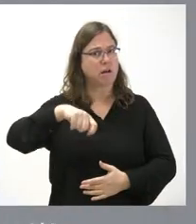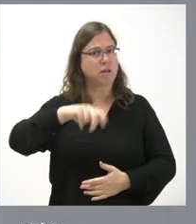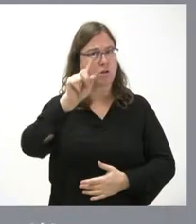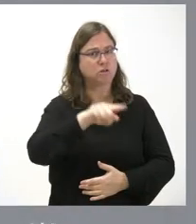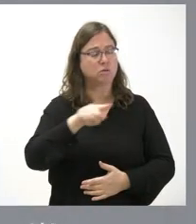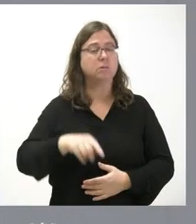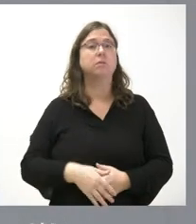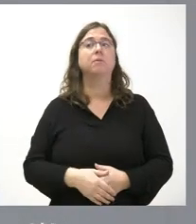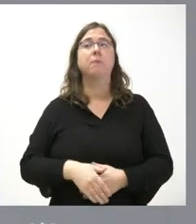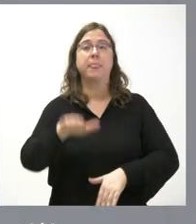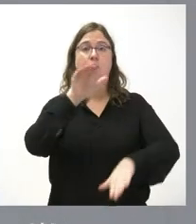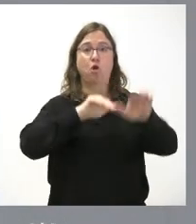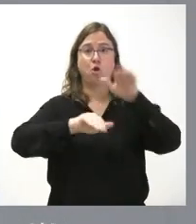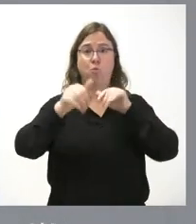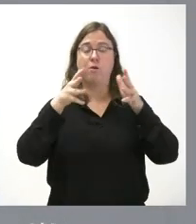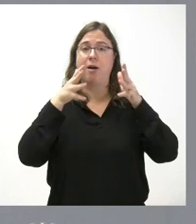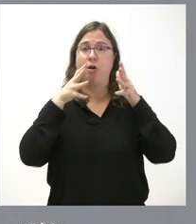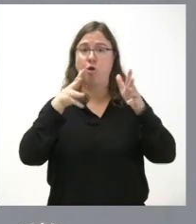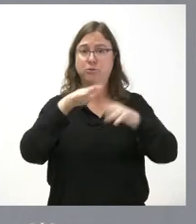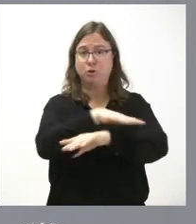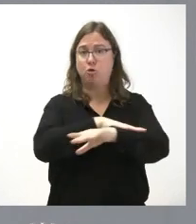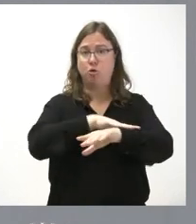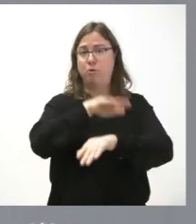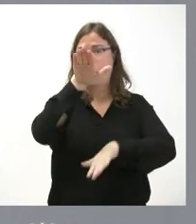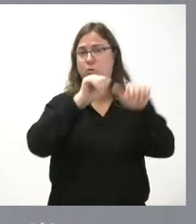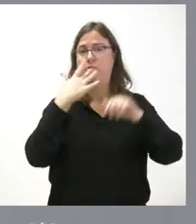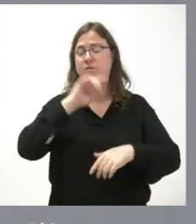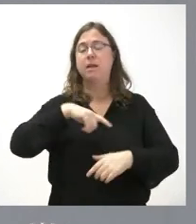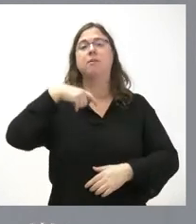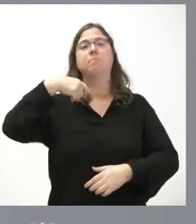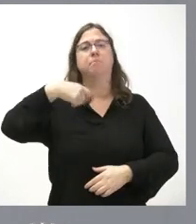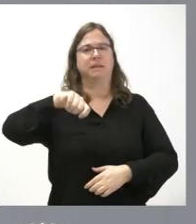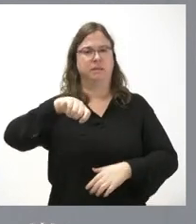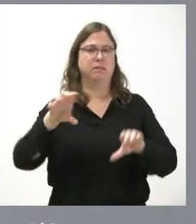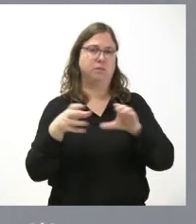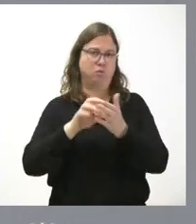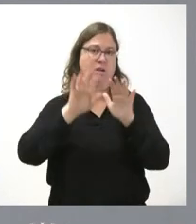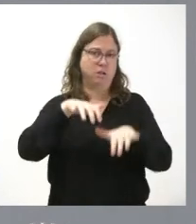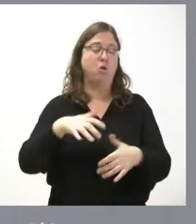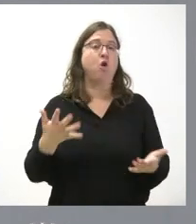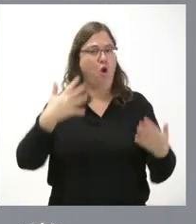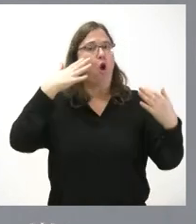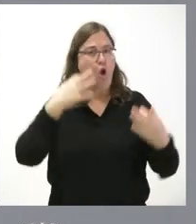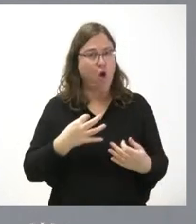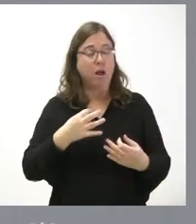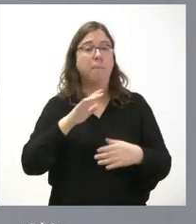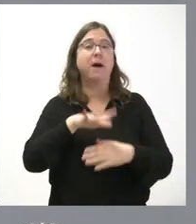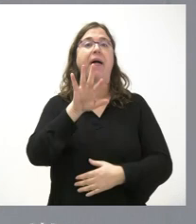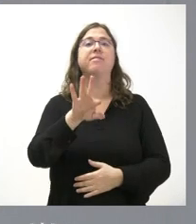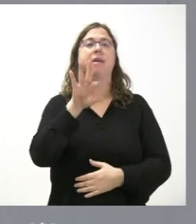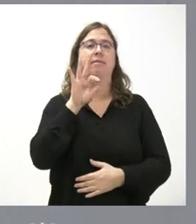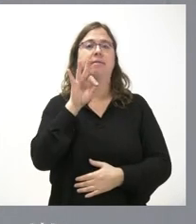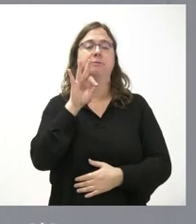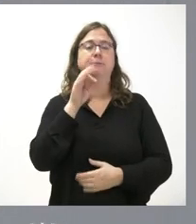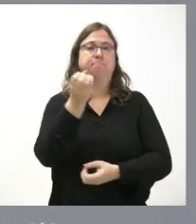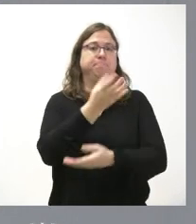Pues quien convoca el Consejo de Gobierno es el presidente de la Junta de Castilla y León y, lógicamente, a la hora de tomar sus decisiones, pues atiende a lo